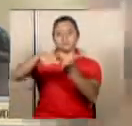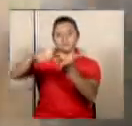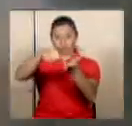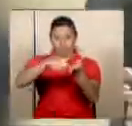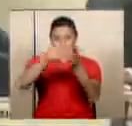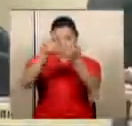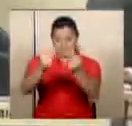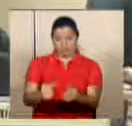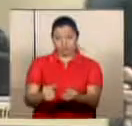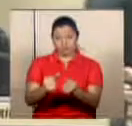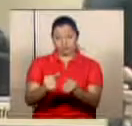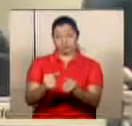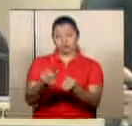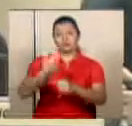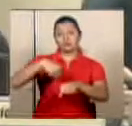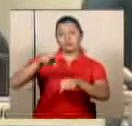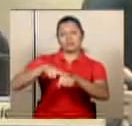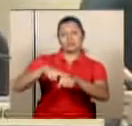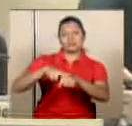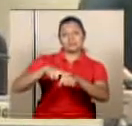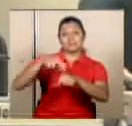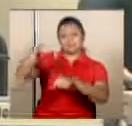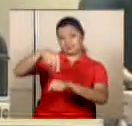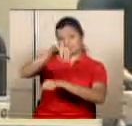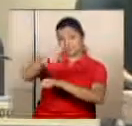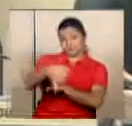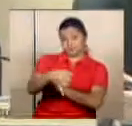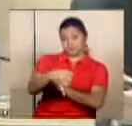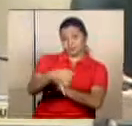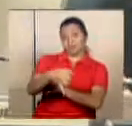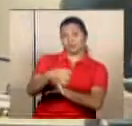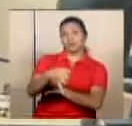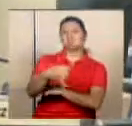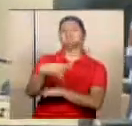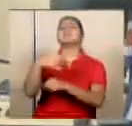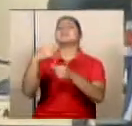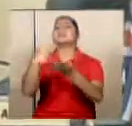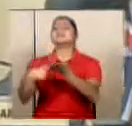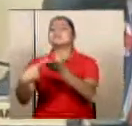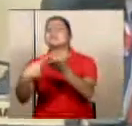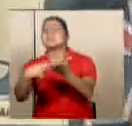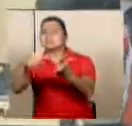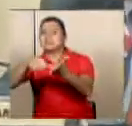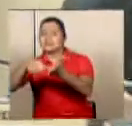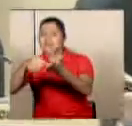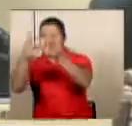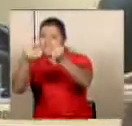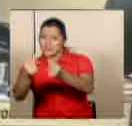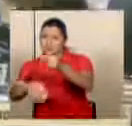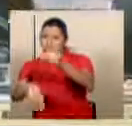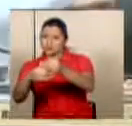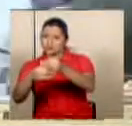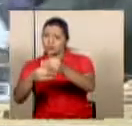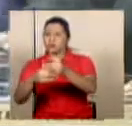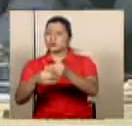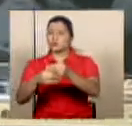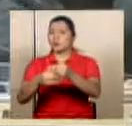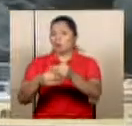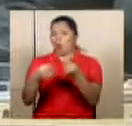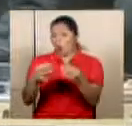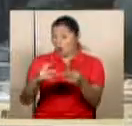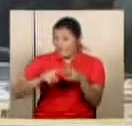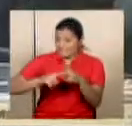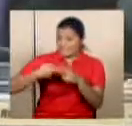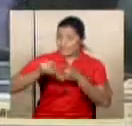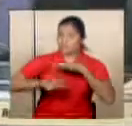presupuesto ordinario de la República este jueves el extraordinario será ya sometido a votación o por lo menos puesto en